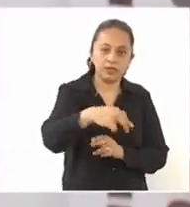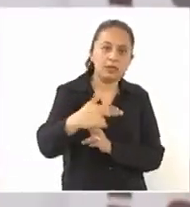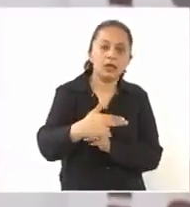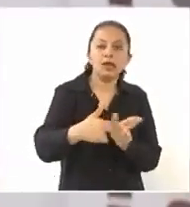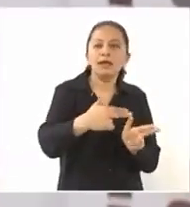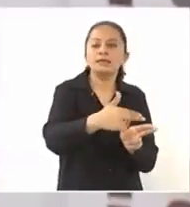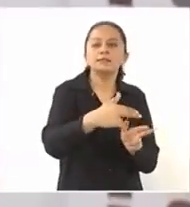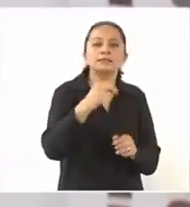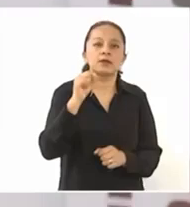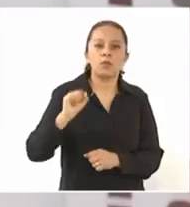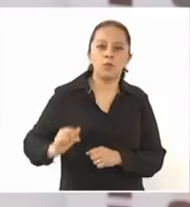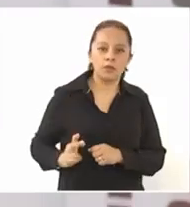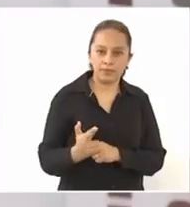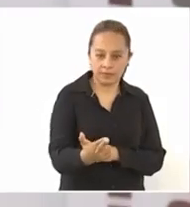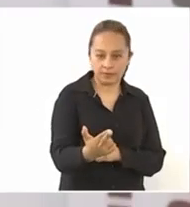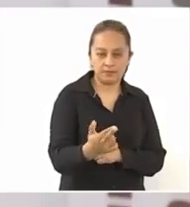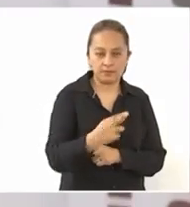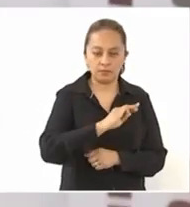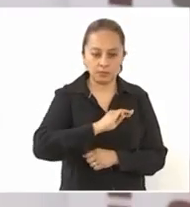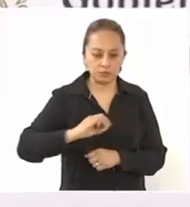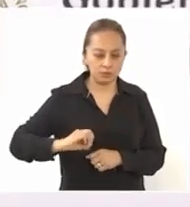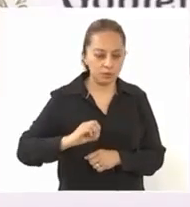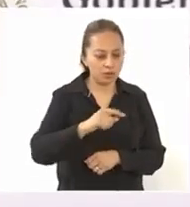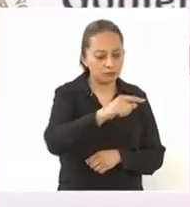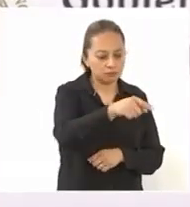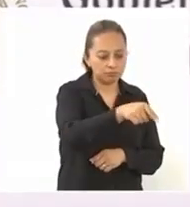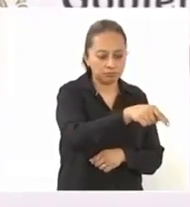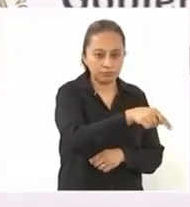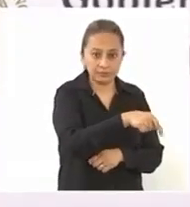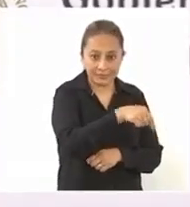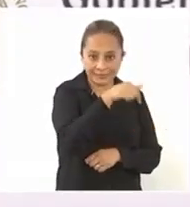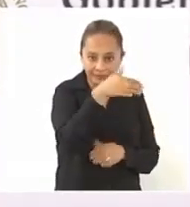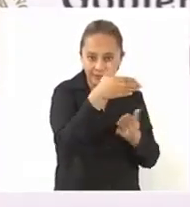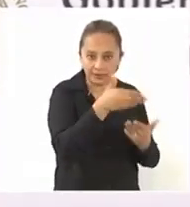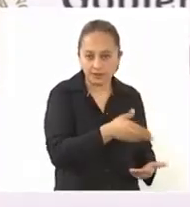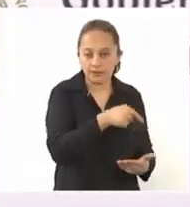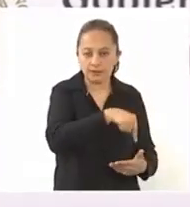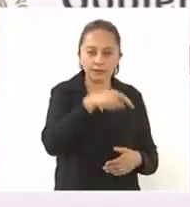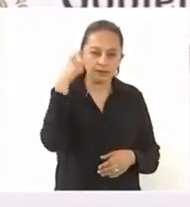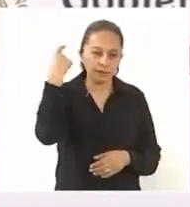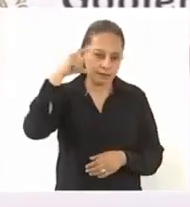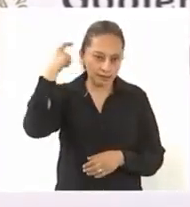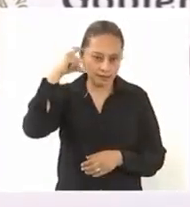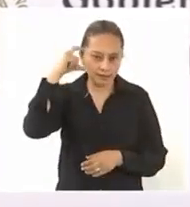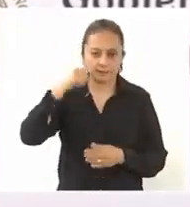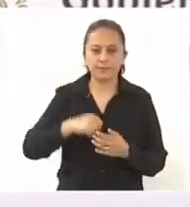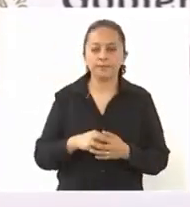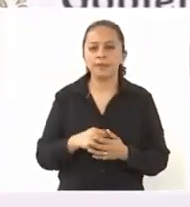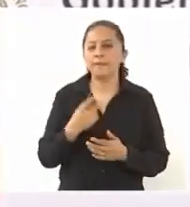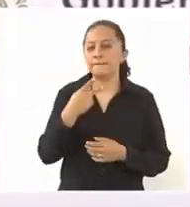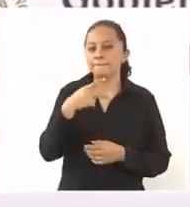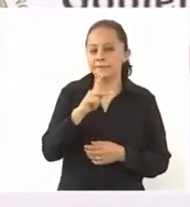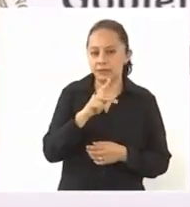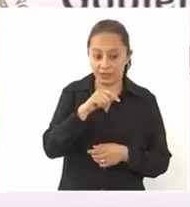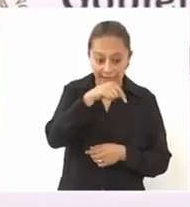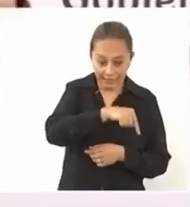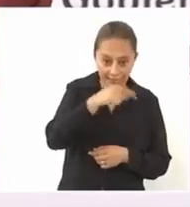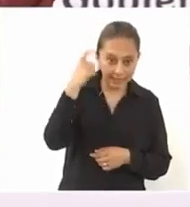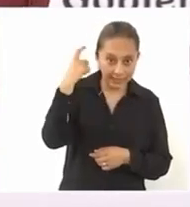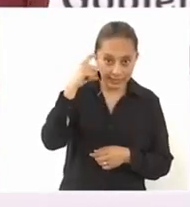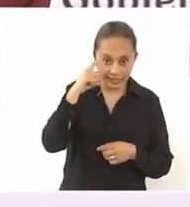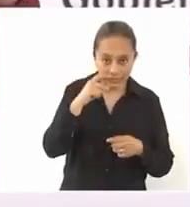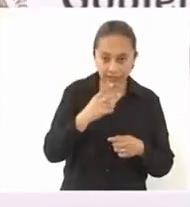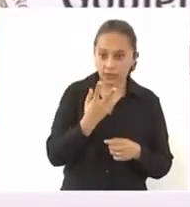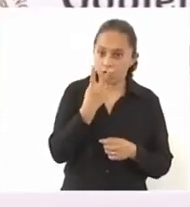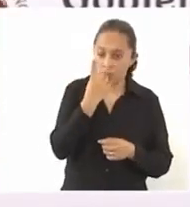Pero lo más increíble es que no sólo vamos a llegar a Querétaro, sino que de Querétaro vamos a hacer dos